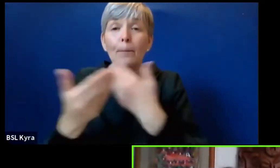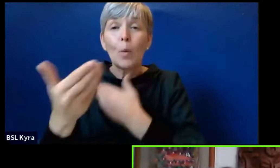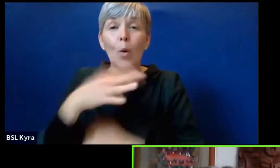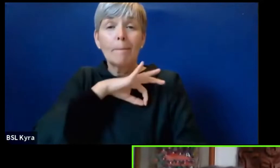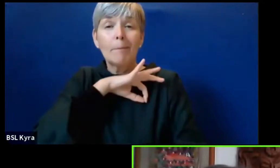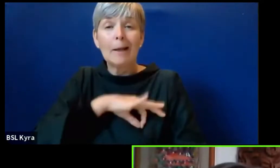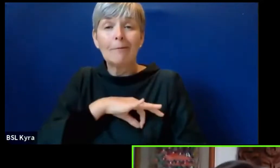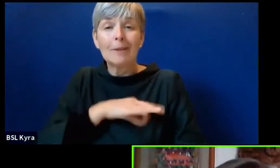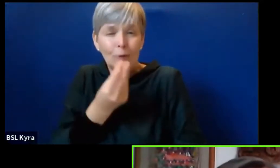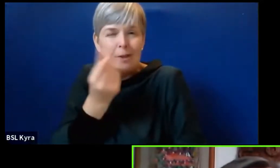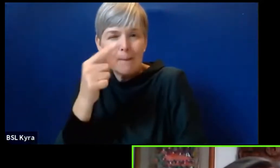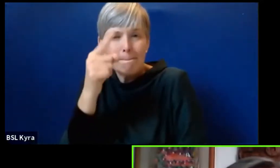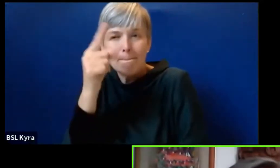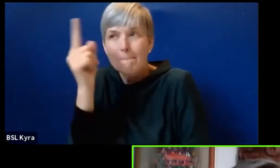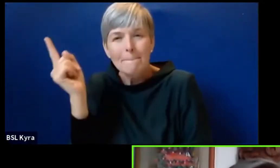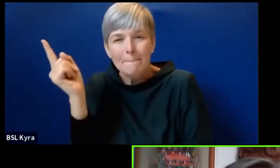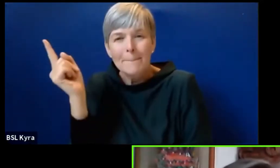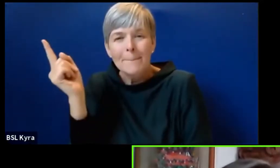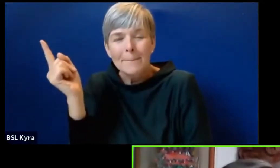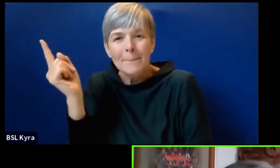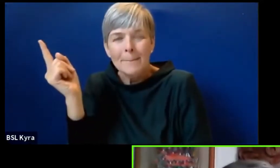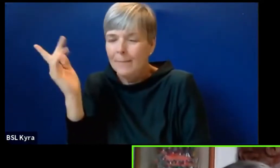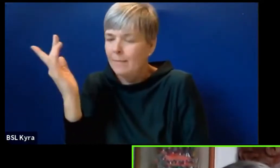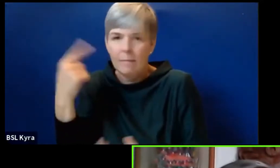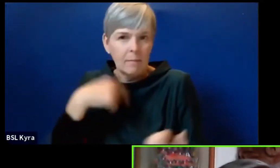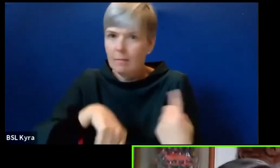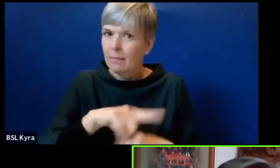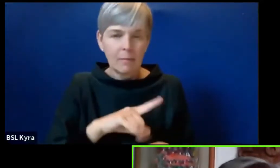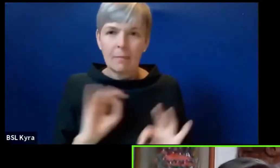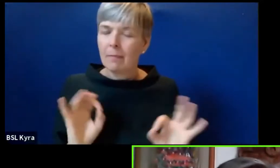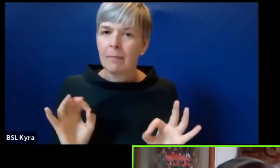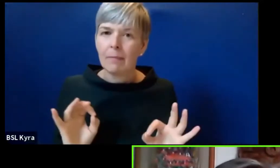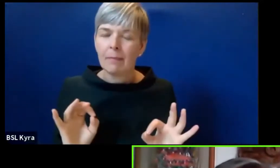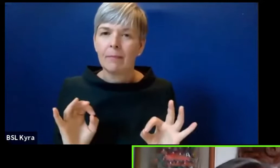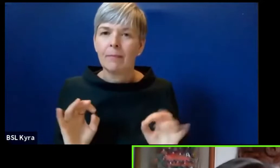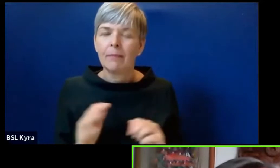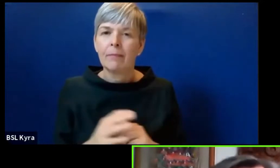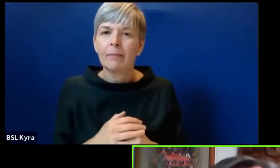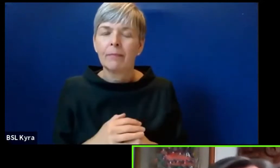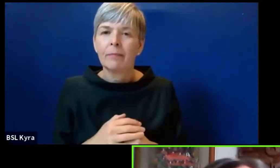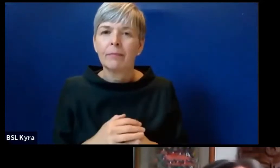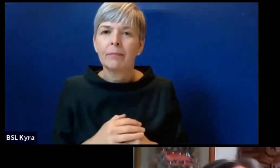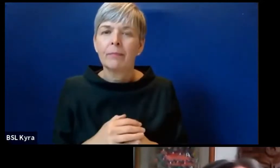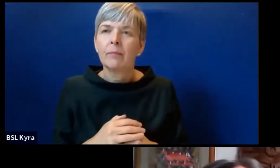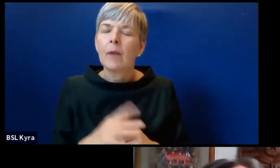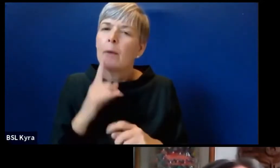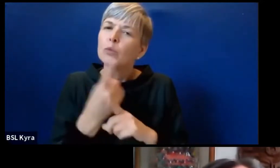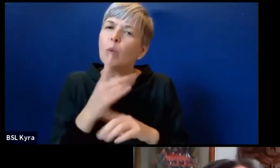falsas soluciones, como las políticas de carbono neutralidad, donde nuestros países también